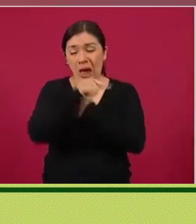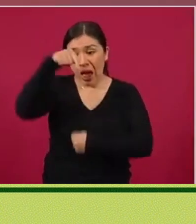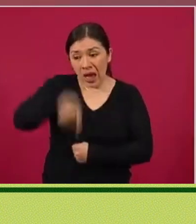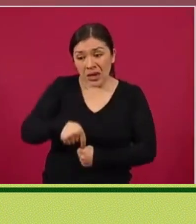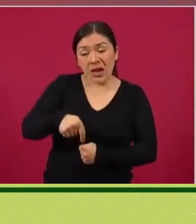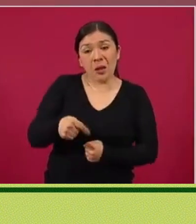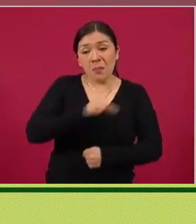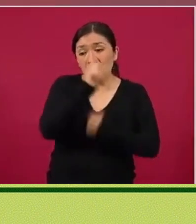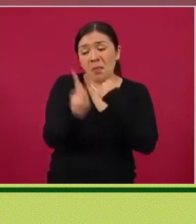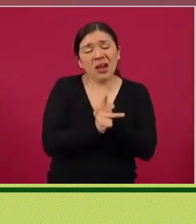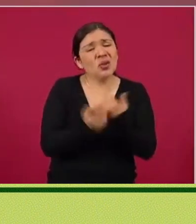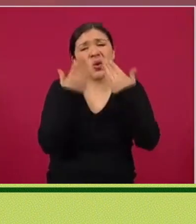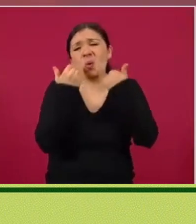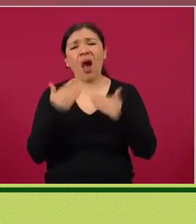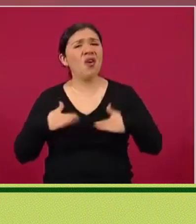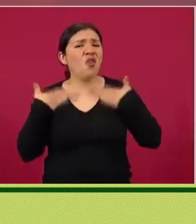confianza.